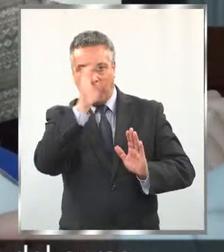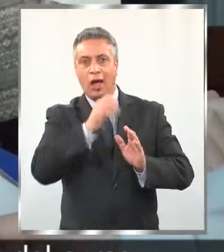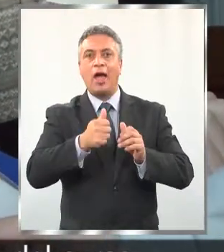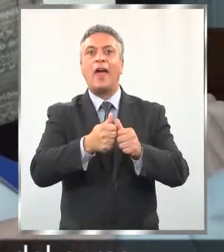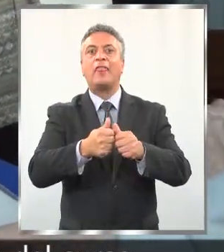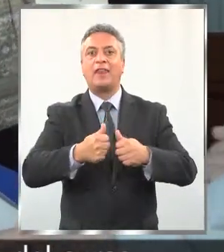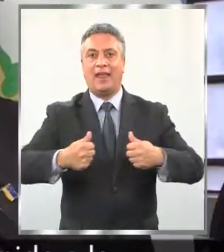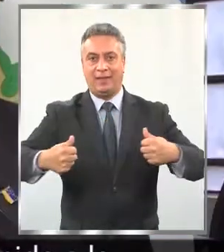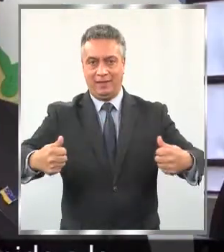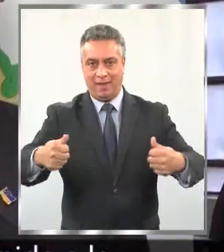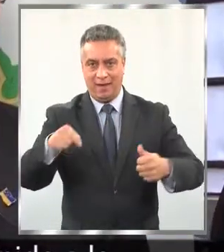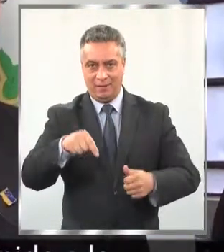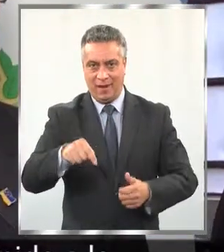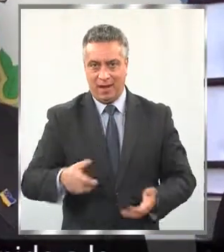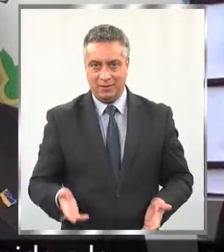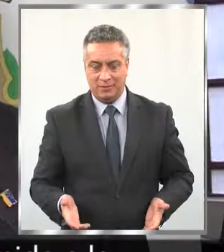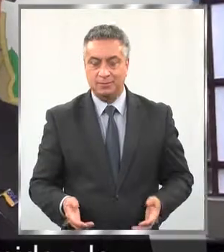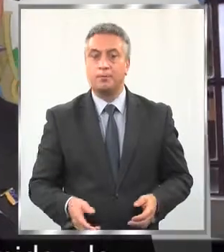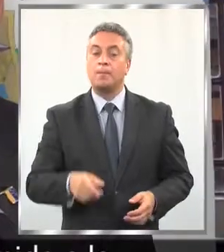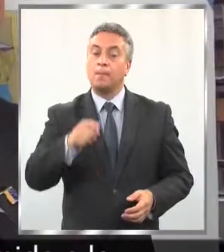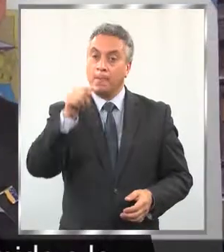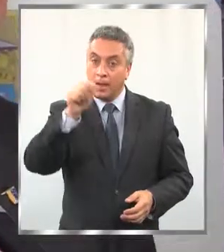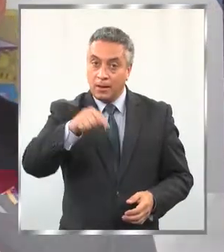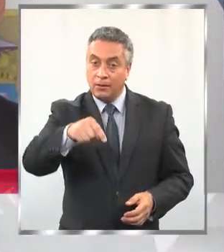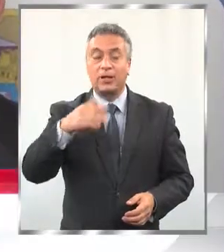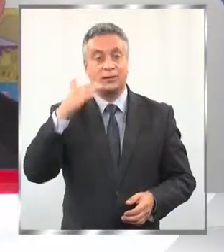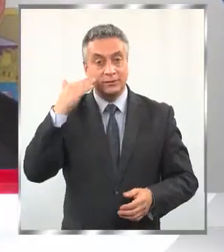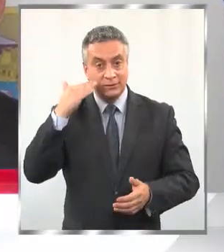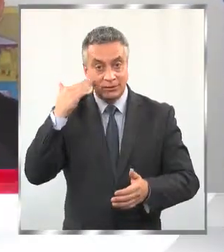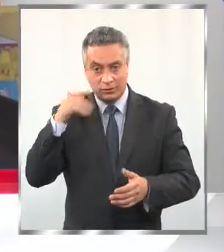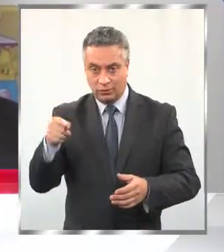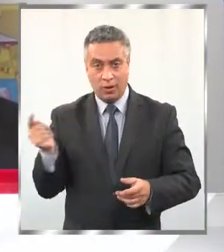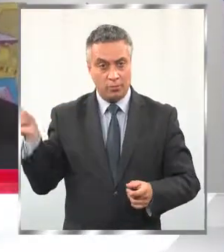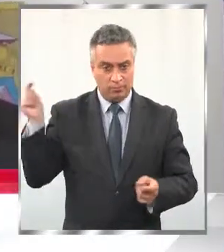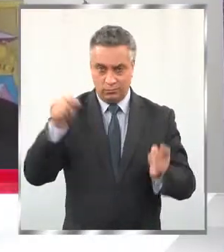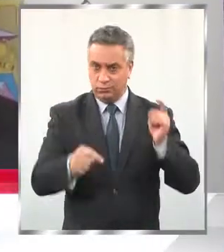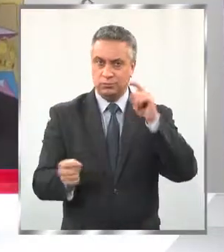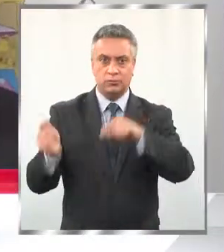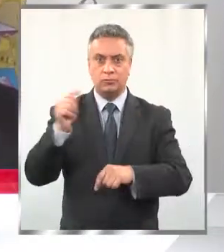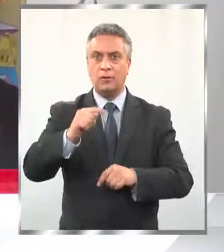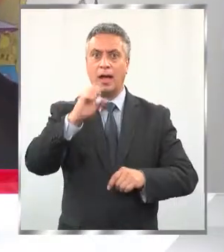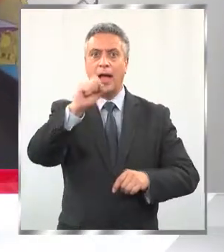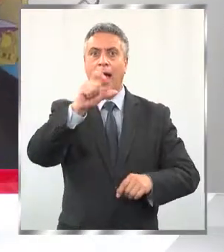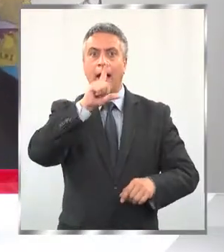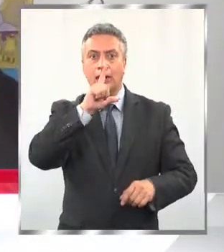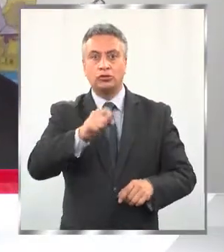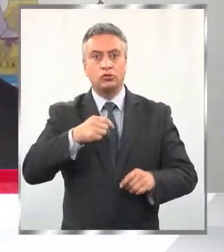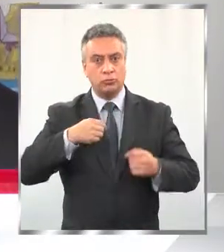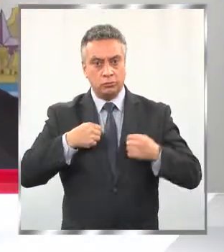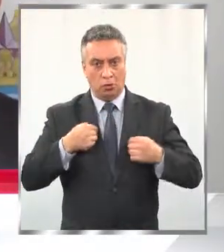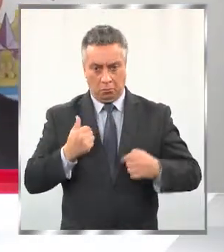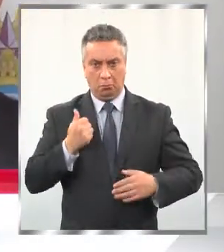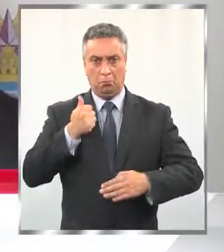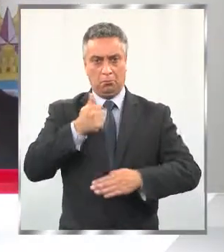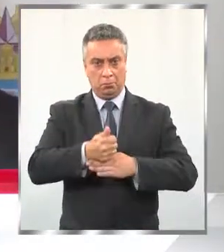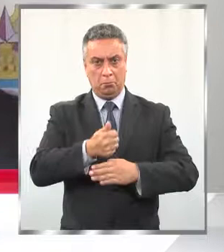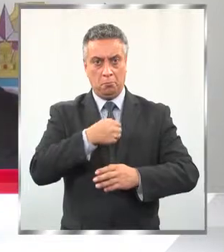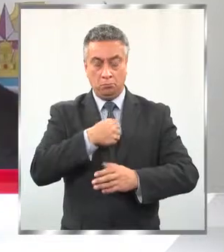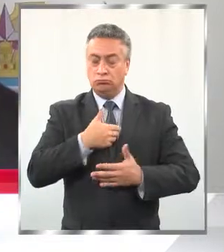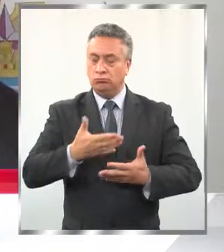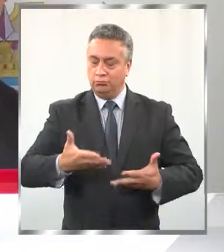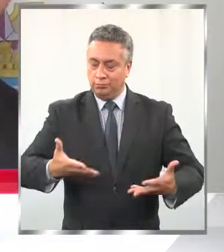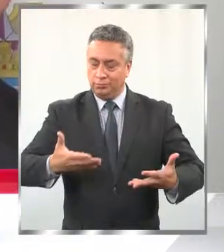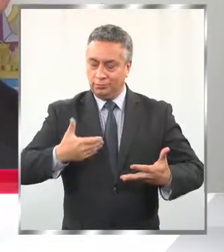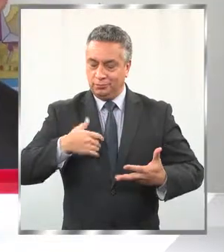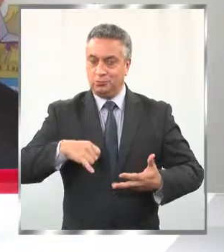del curso. Ver a estos chicos que han venido a la municipalidad para hacer un acto solemne, para ser ministro de fe, para mí fue un honor